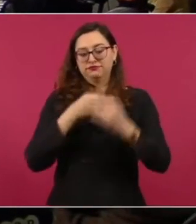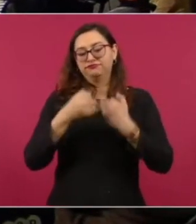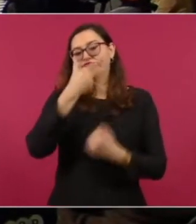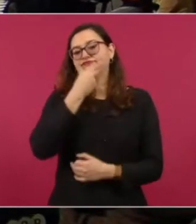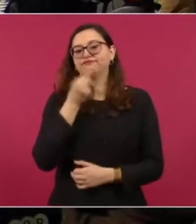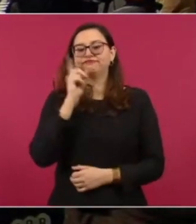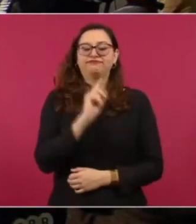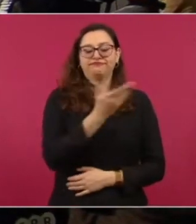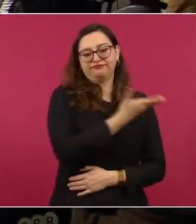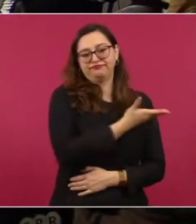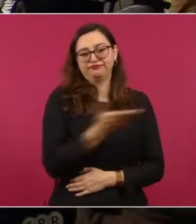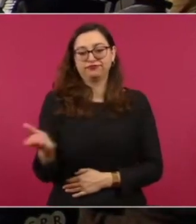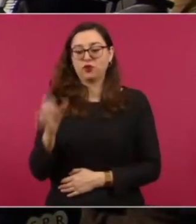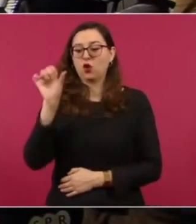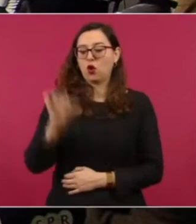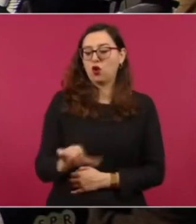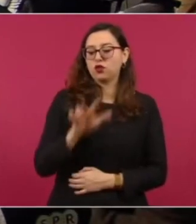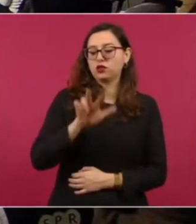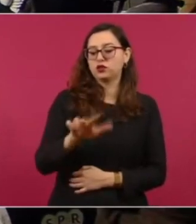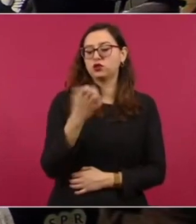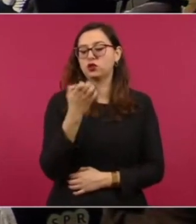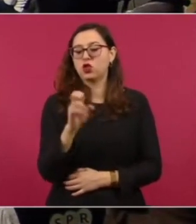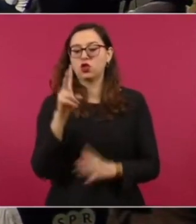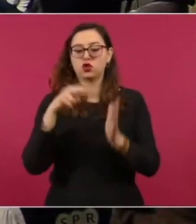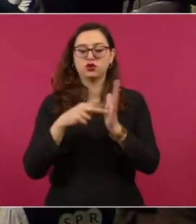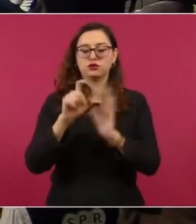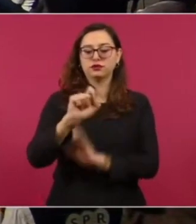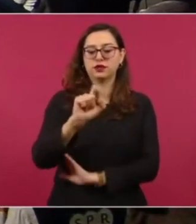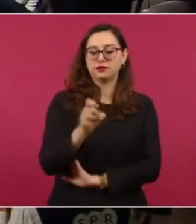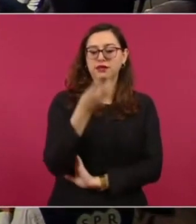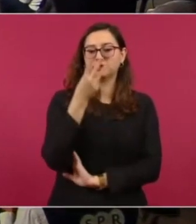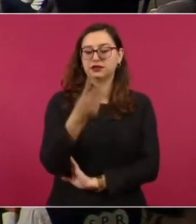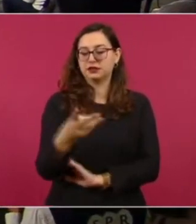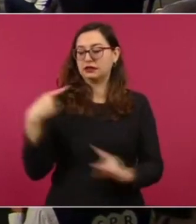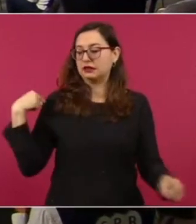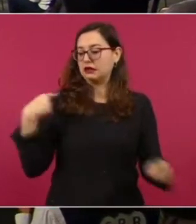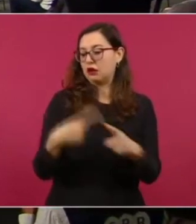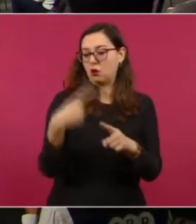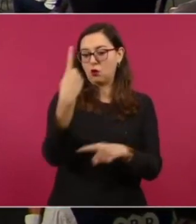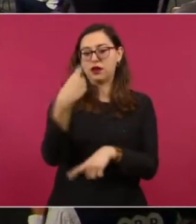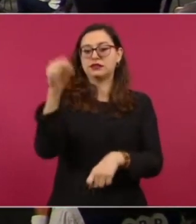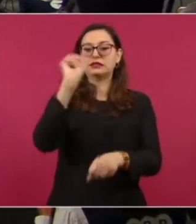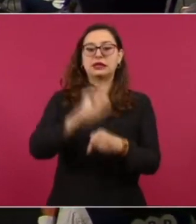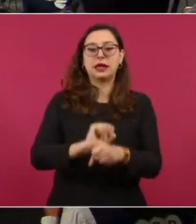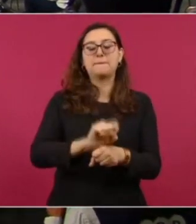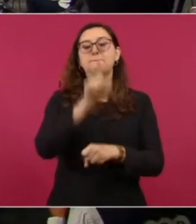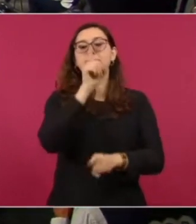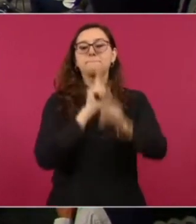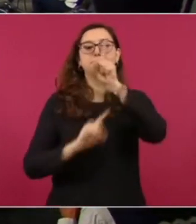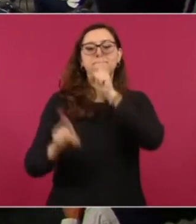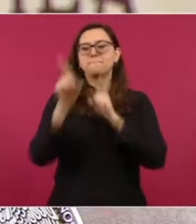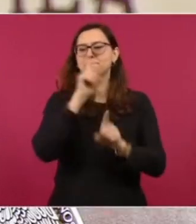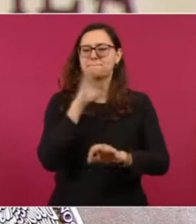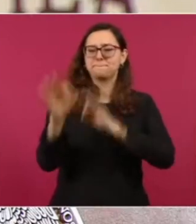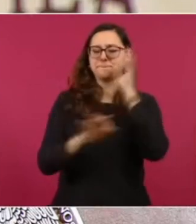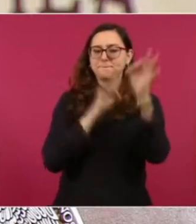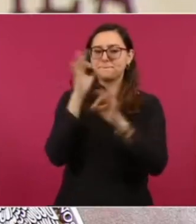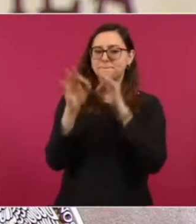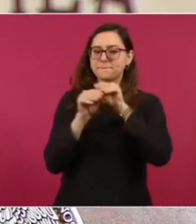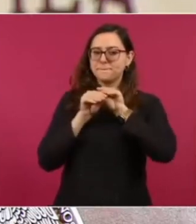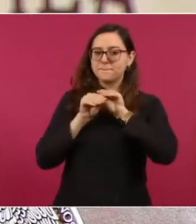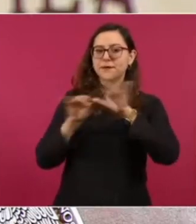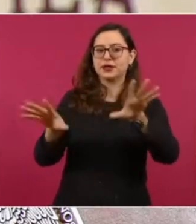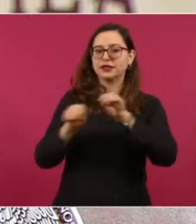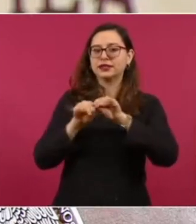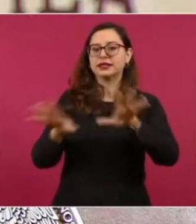enero del año 2023 y esta es la sección ¿quiénes quieren las mentiras de la semana? vamos a hacer dos